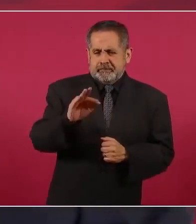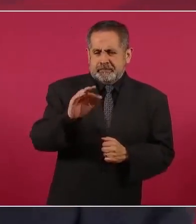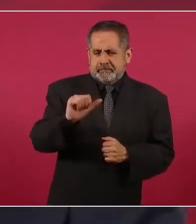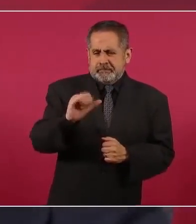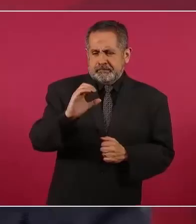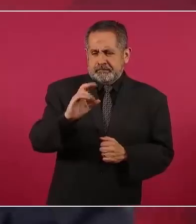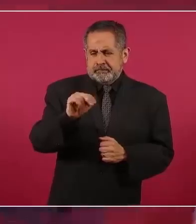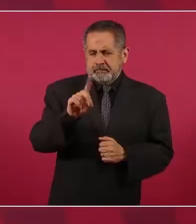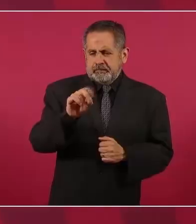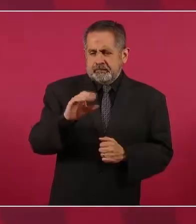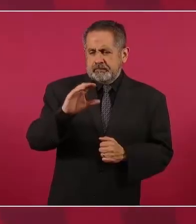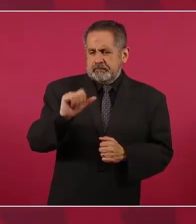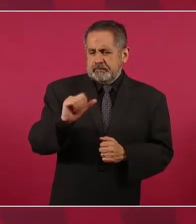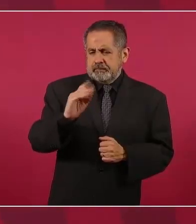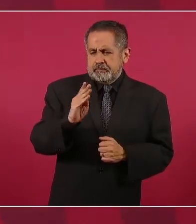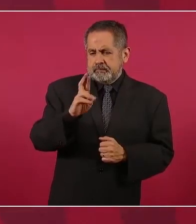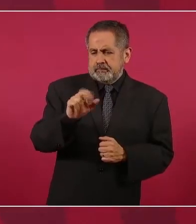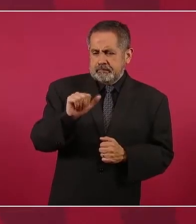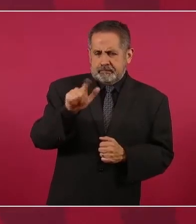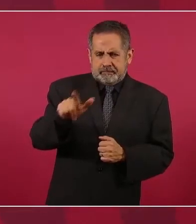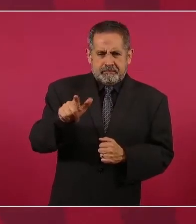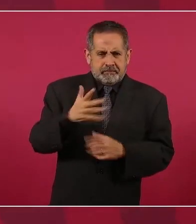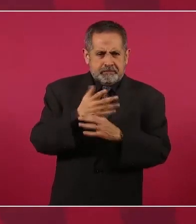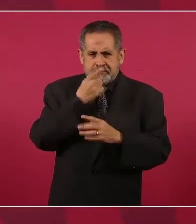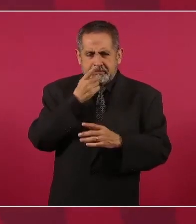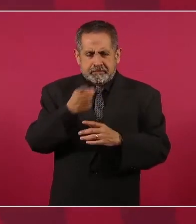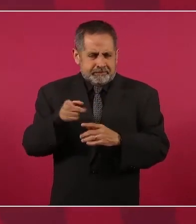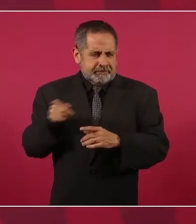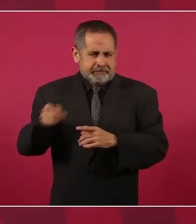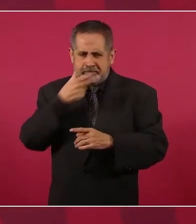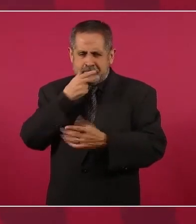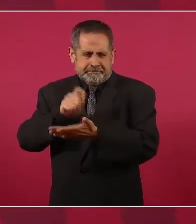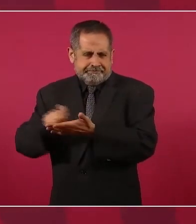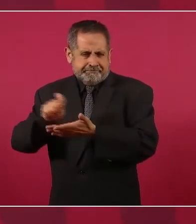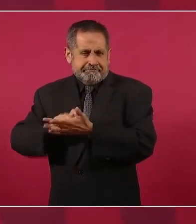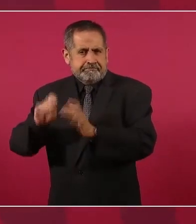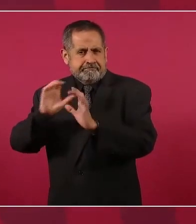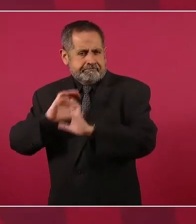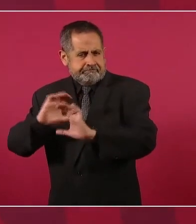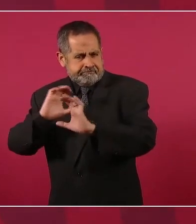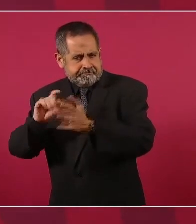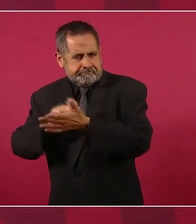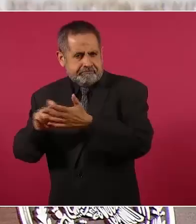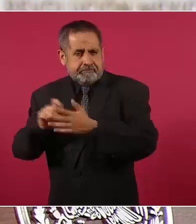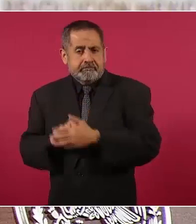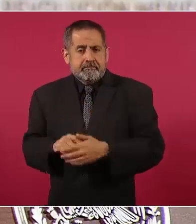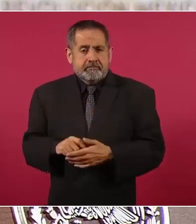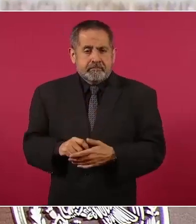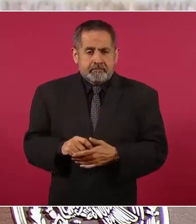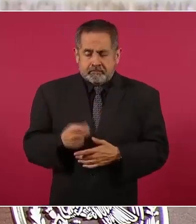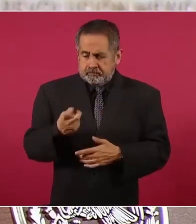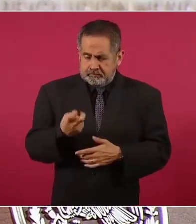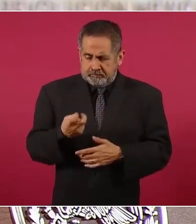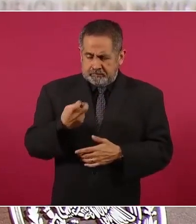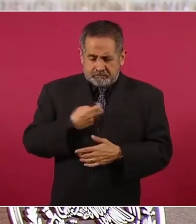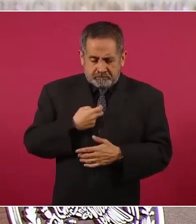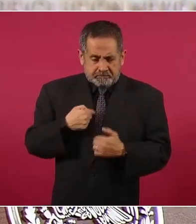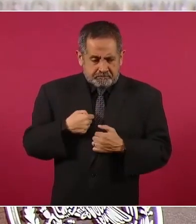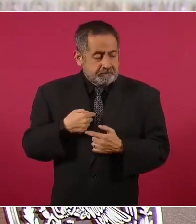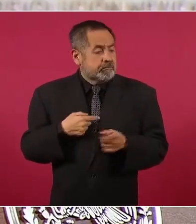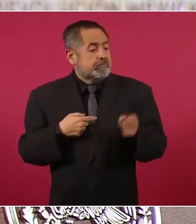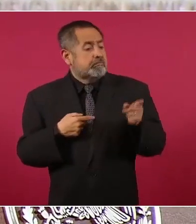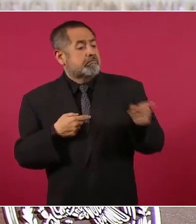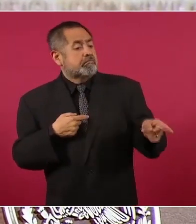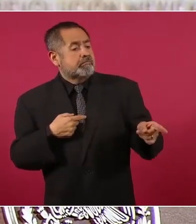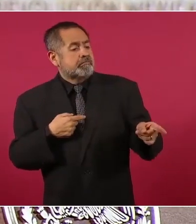en su canción, eso es lo que sostengo. Pobrecitos,